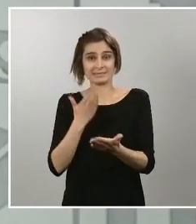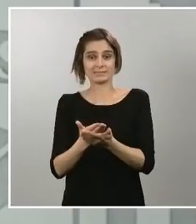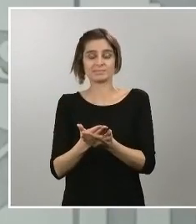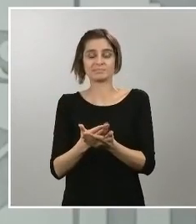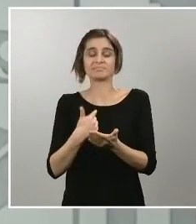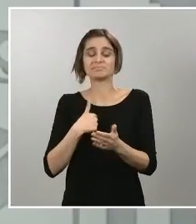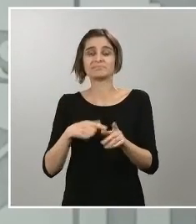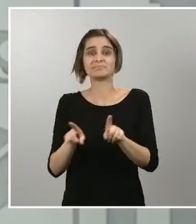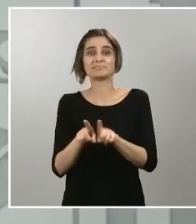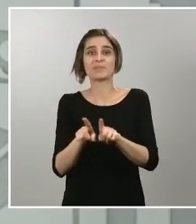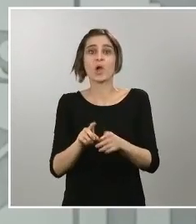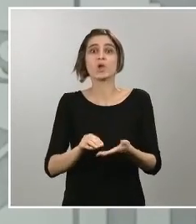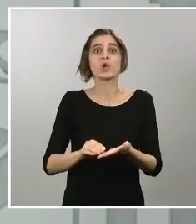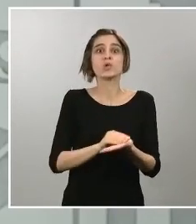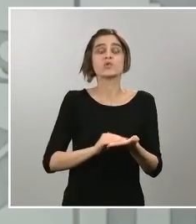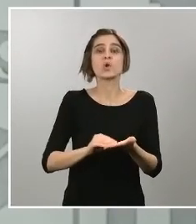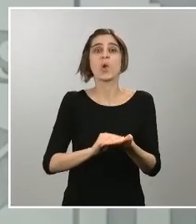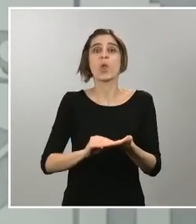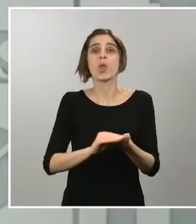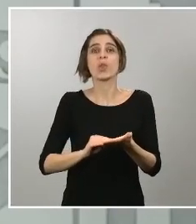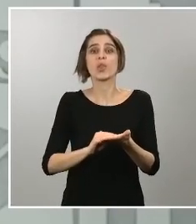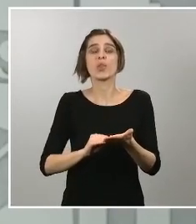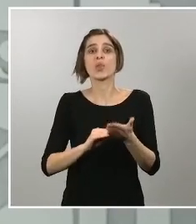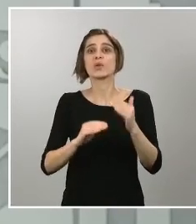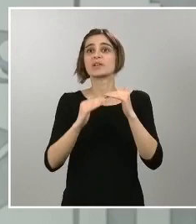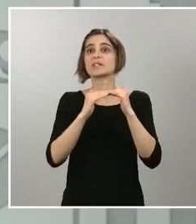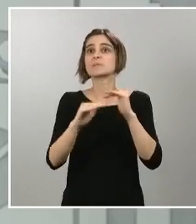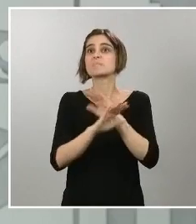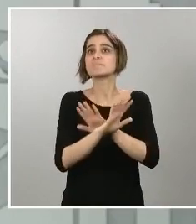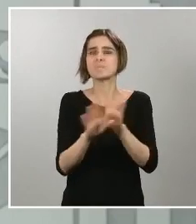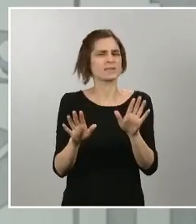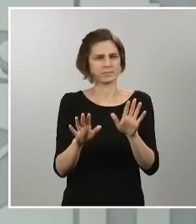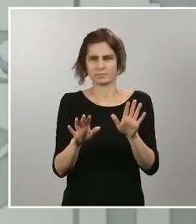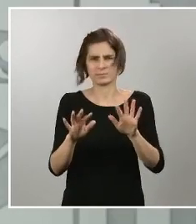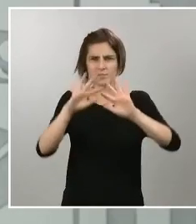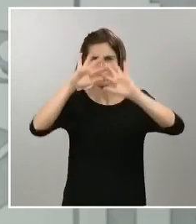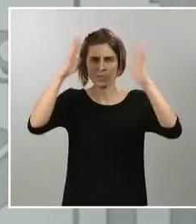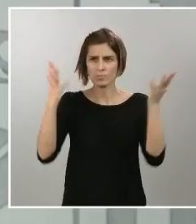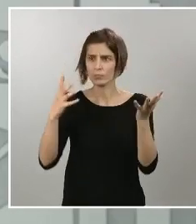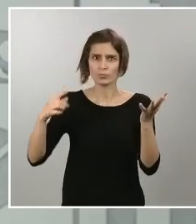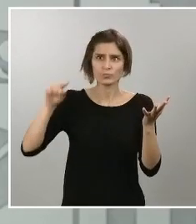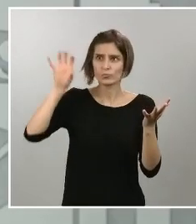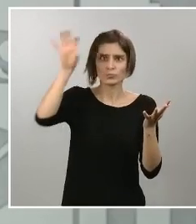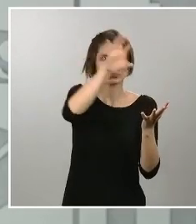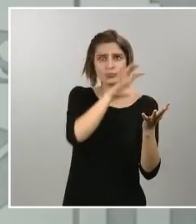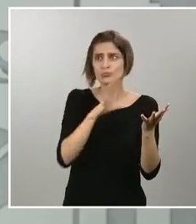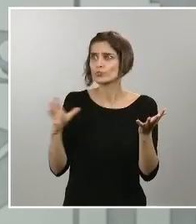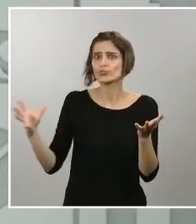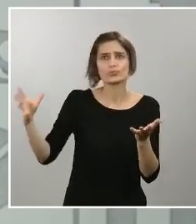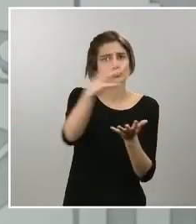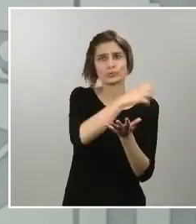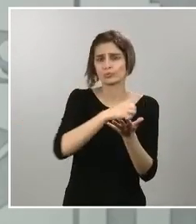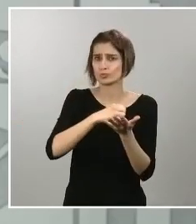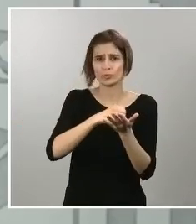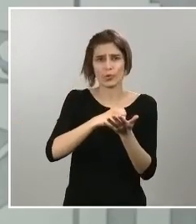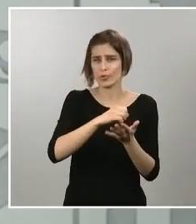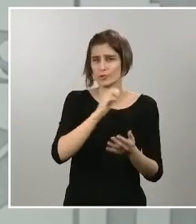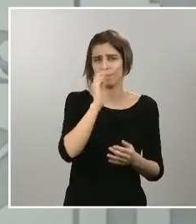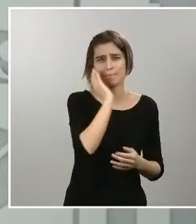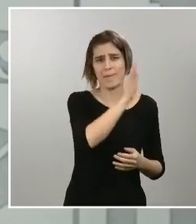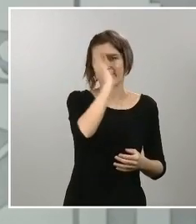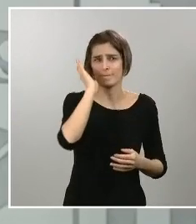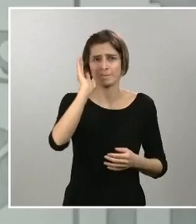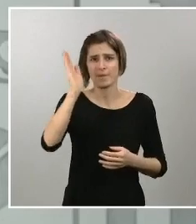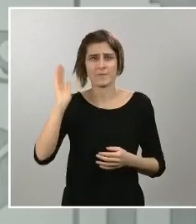Todo el planeta, el conjunto de los países del mundo, están viendo y se están viendo afectados en cascadas y, por tanto, los